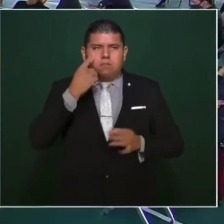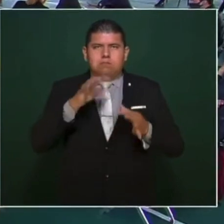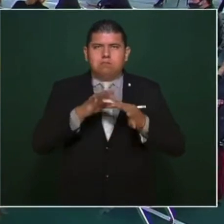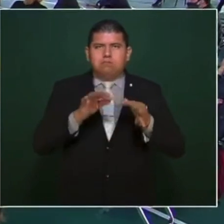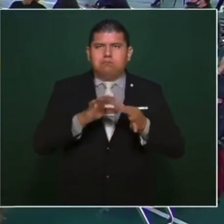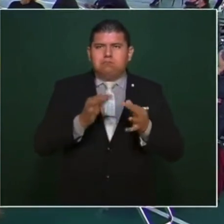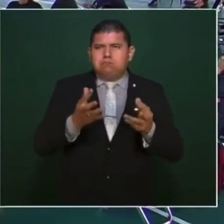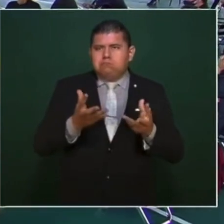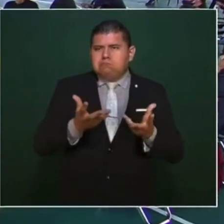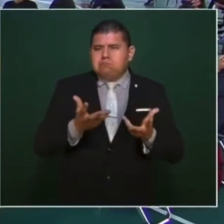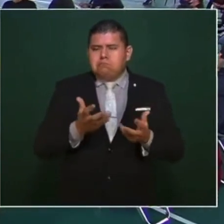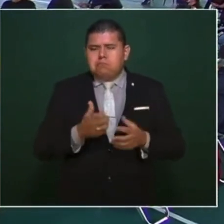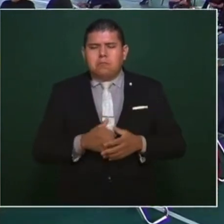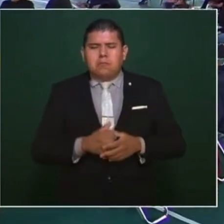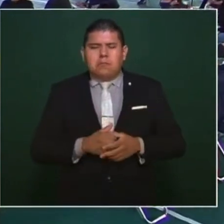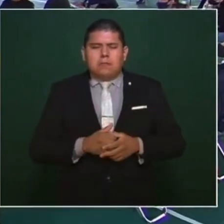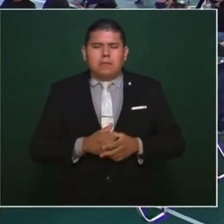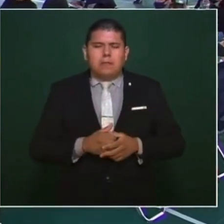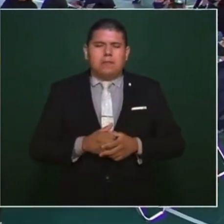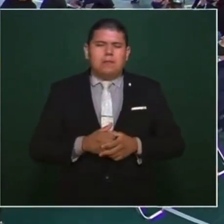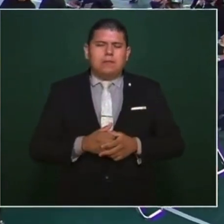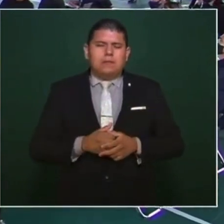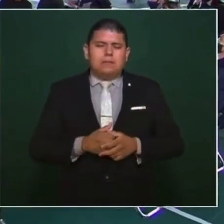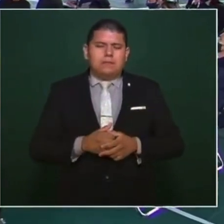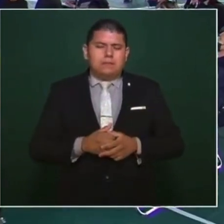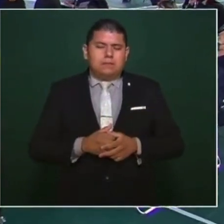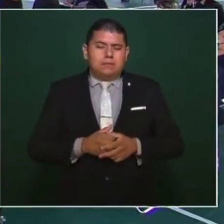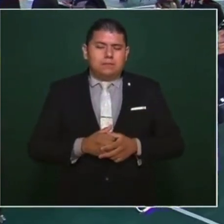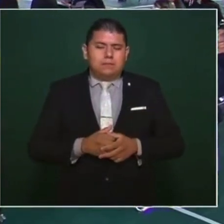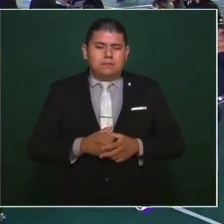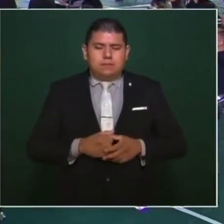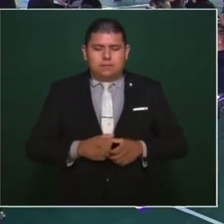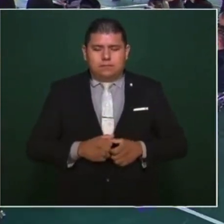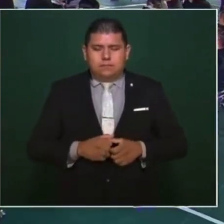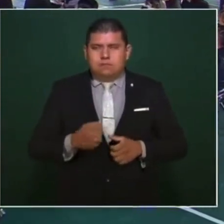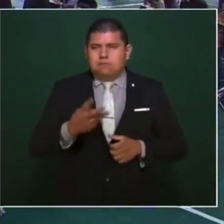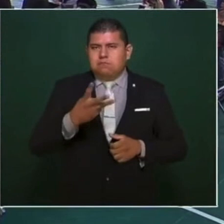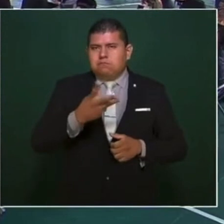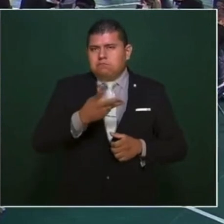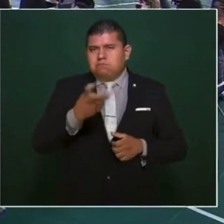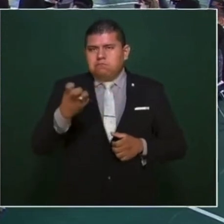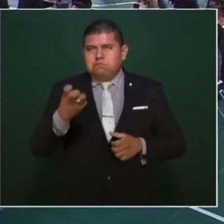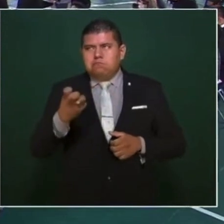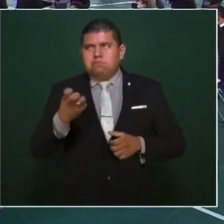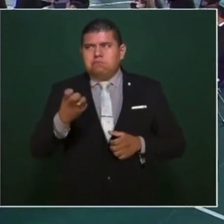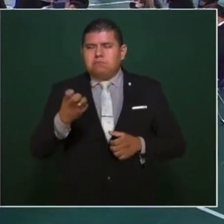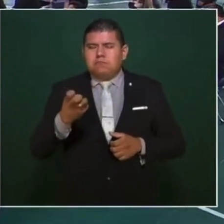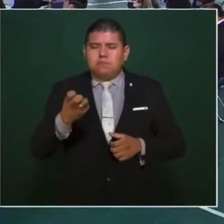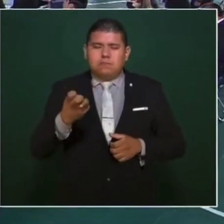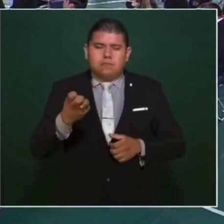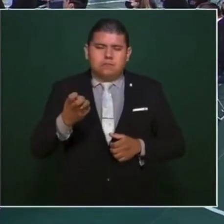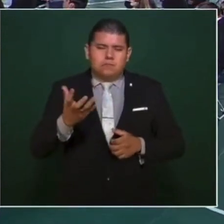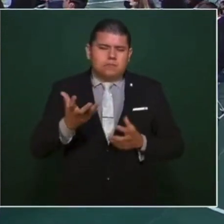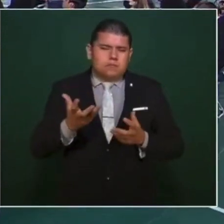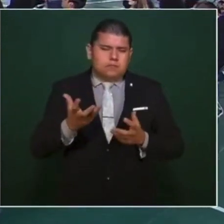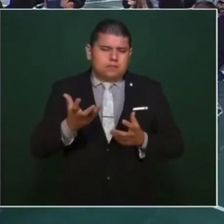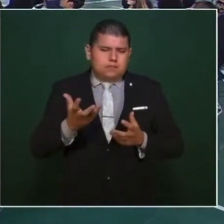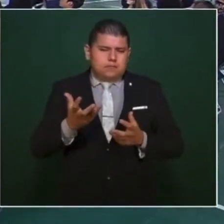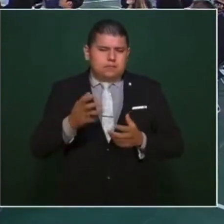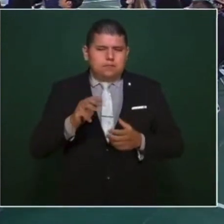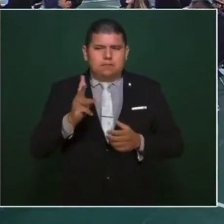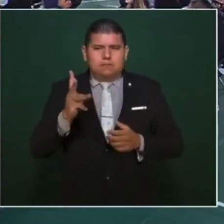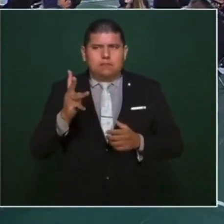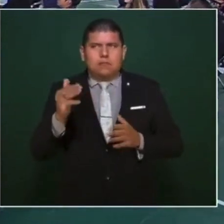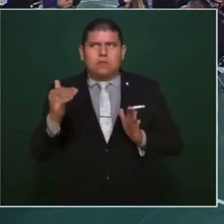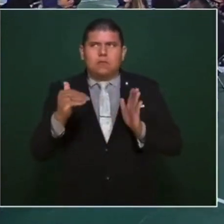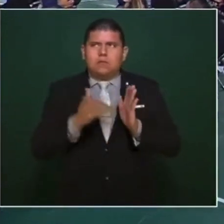303